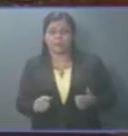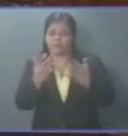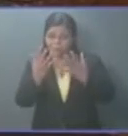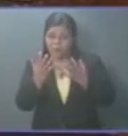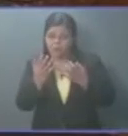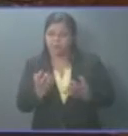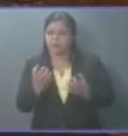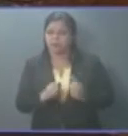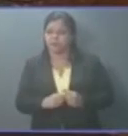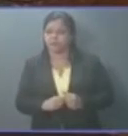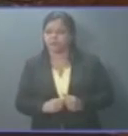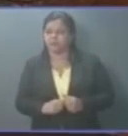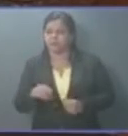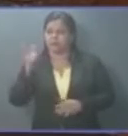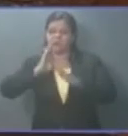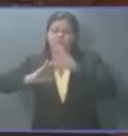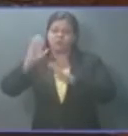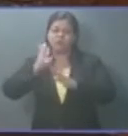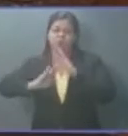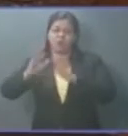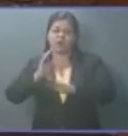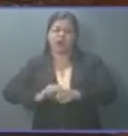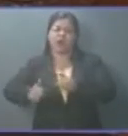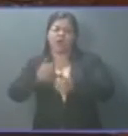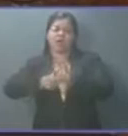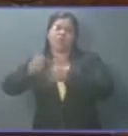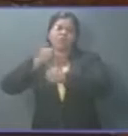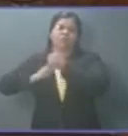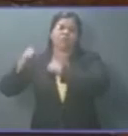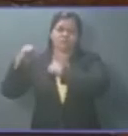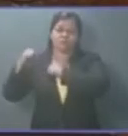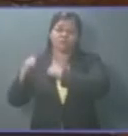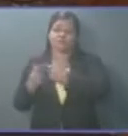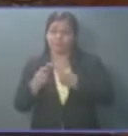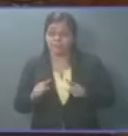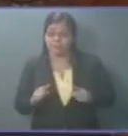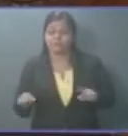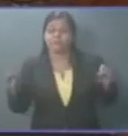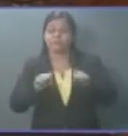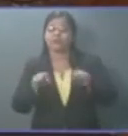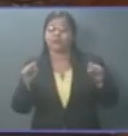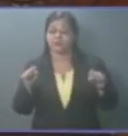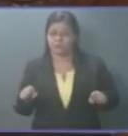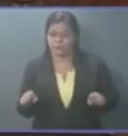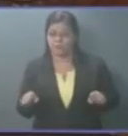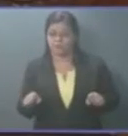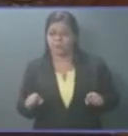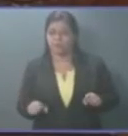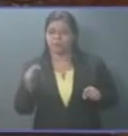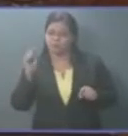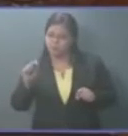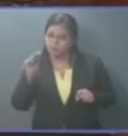retroceder la historia. Y paradójicamente, el sistema que a